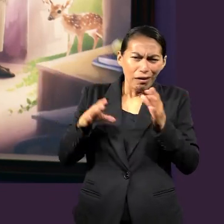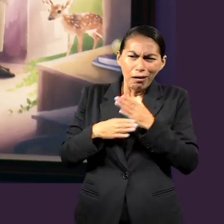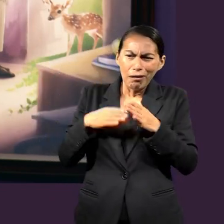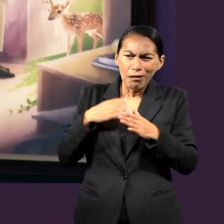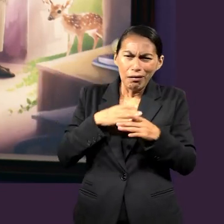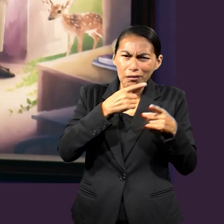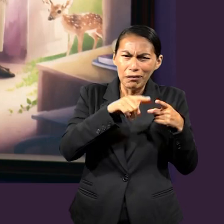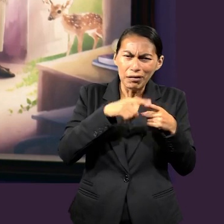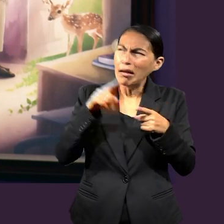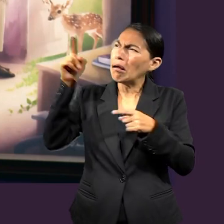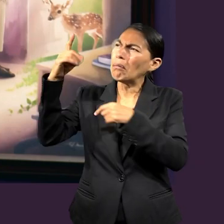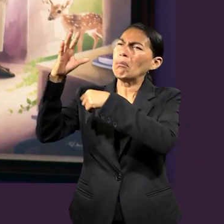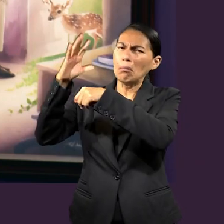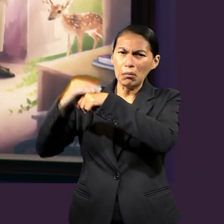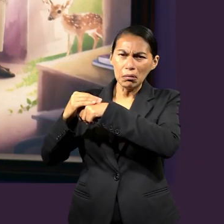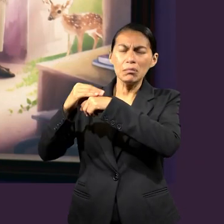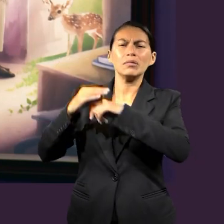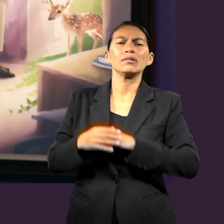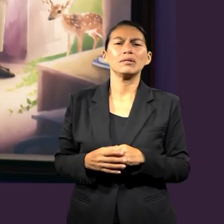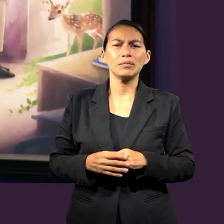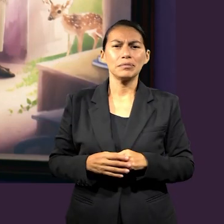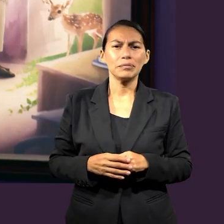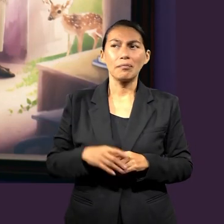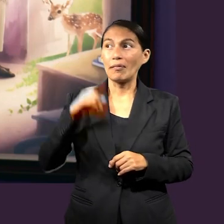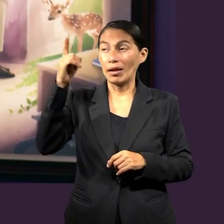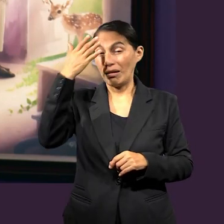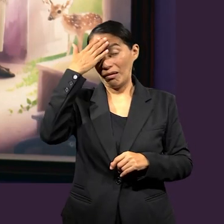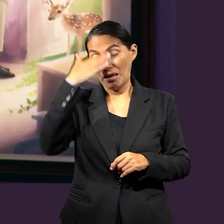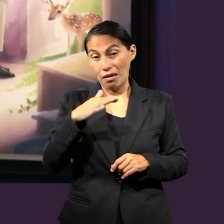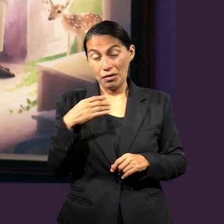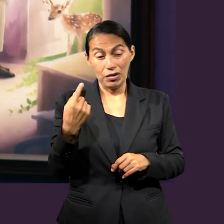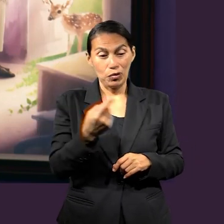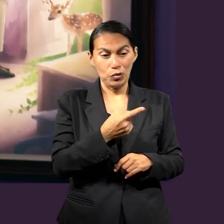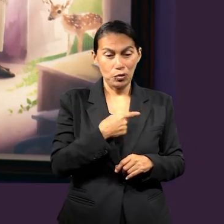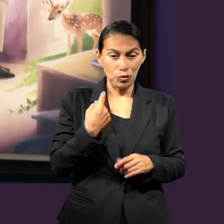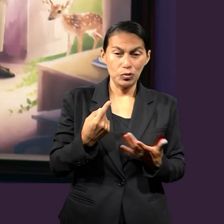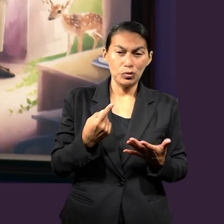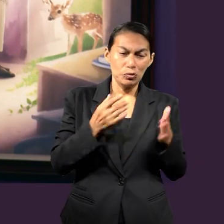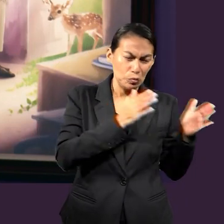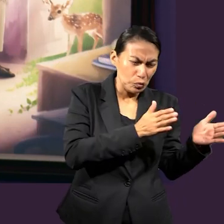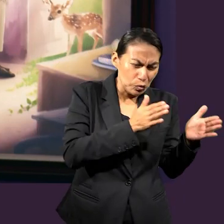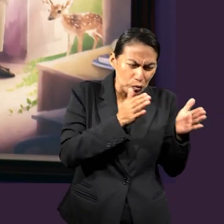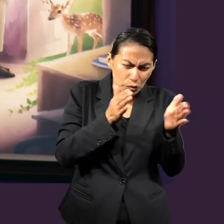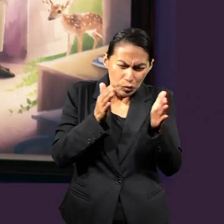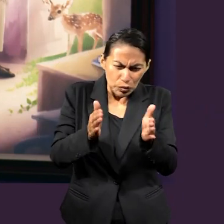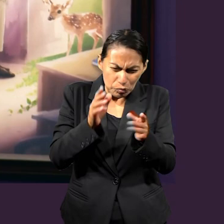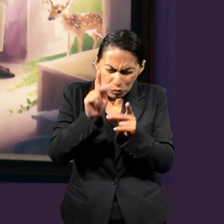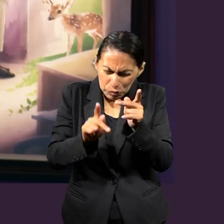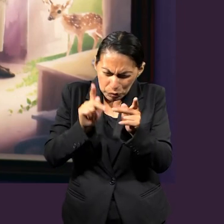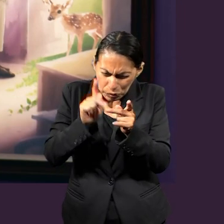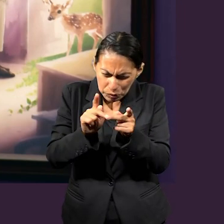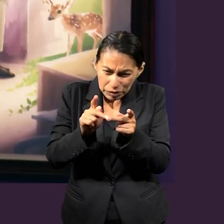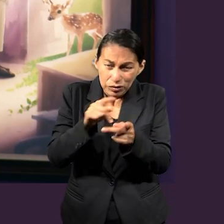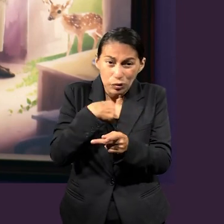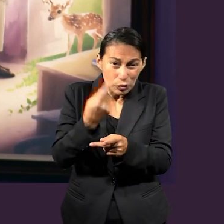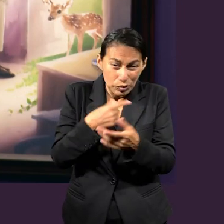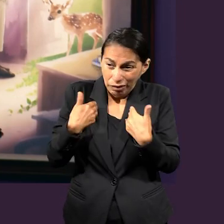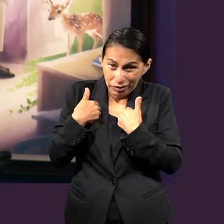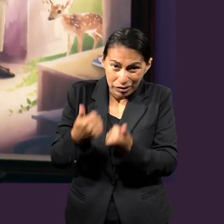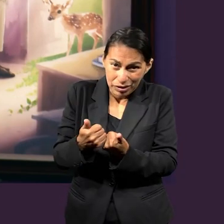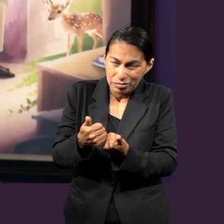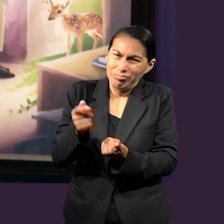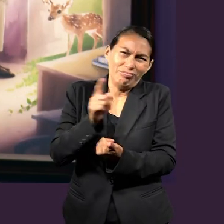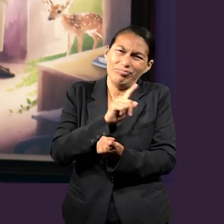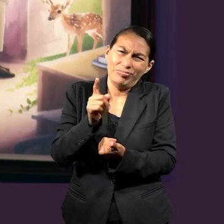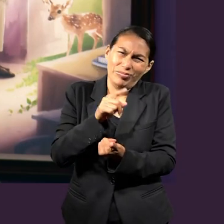vidas. Todo lo que nos pasa es porque Él lo permite y porque sabe de que algo vamos a... O sea, todo el